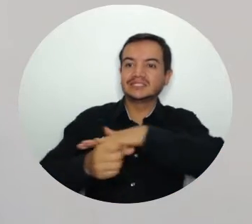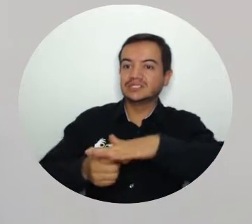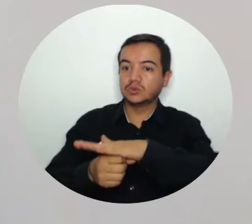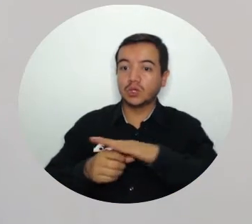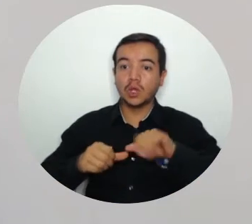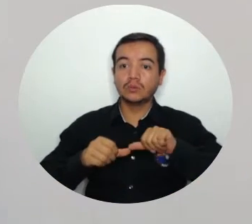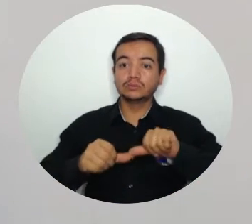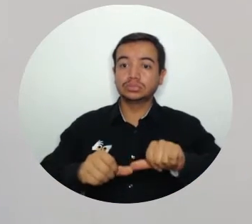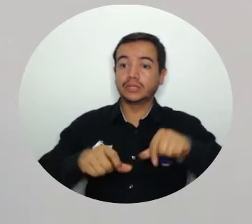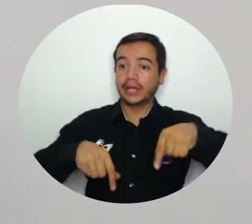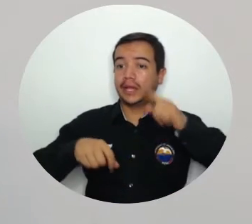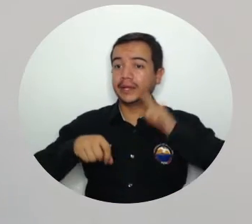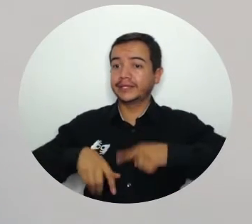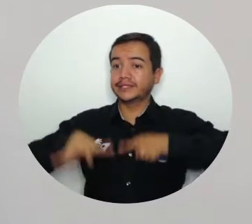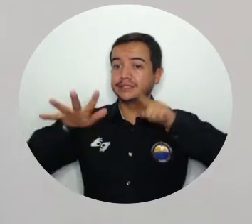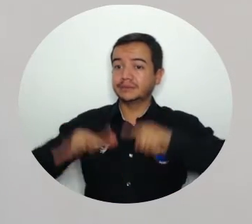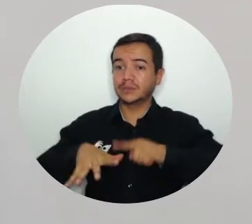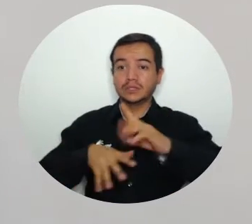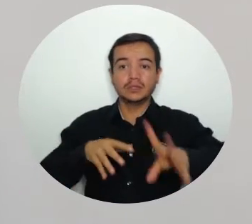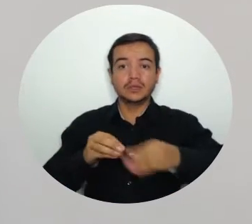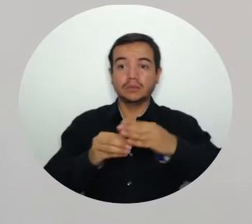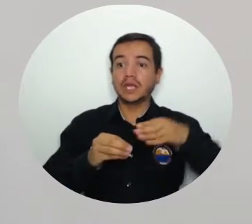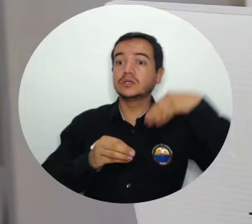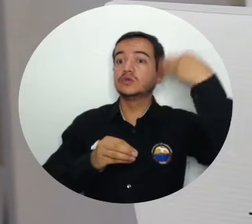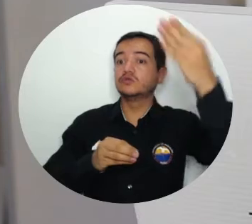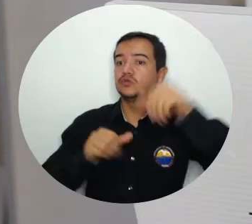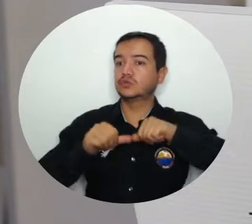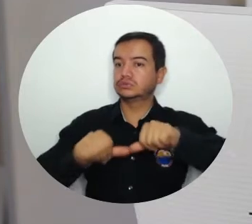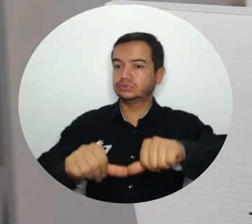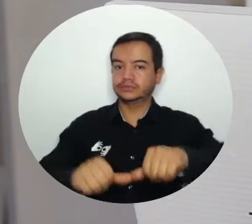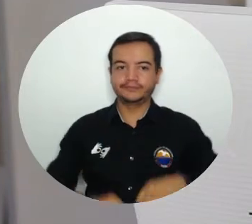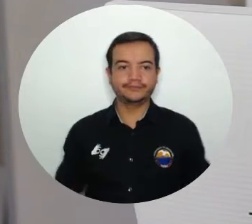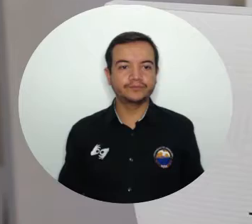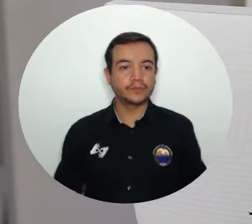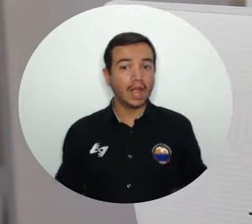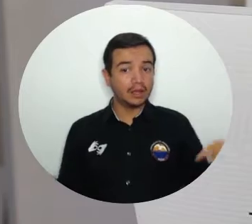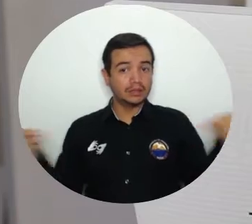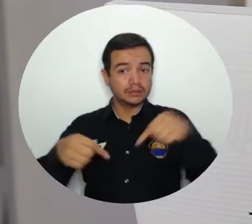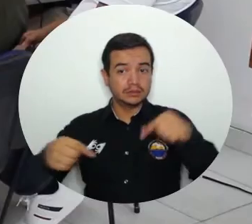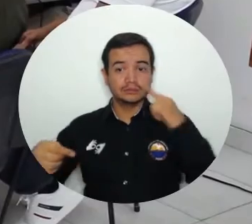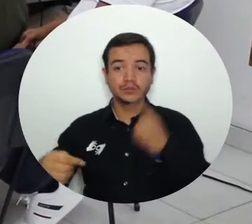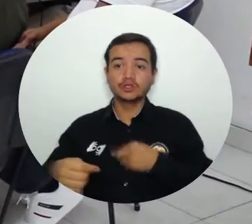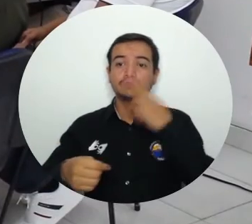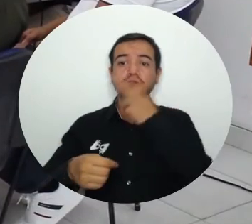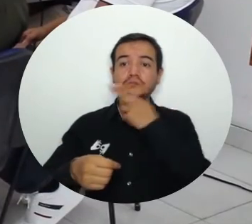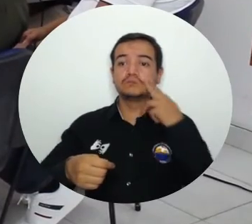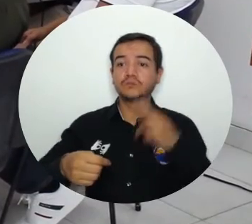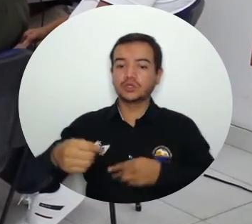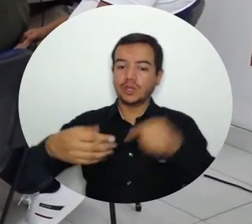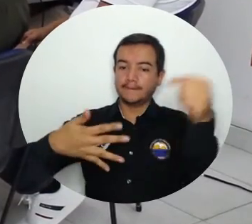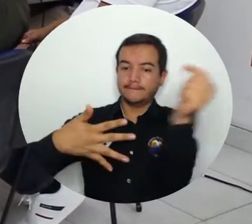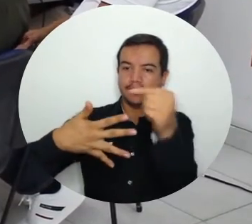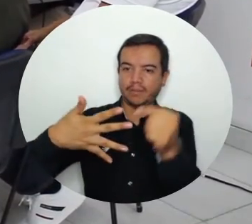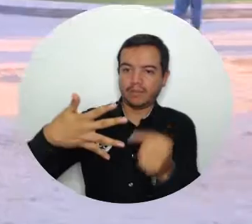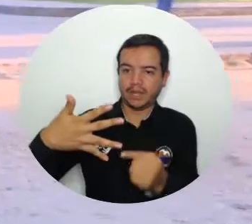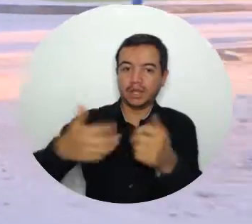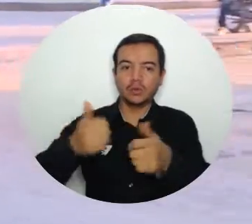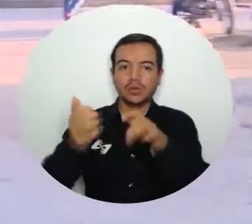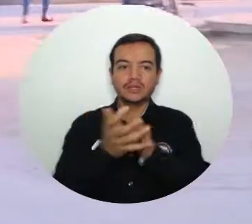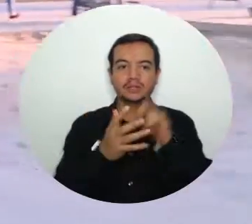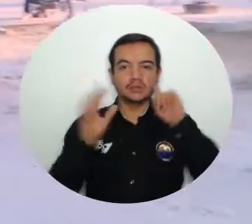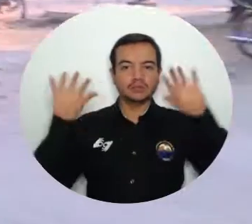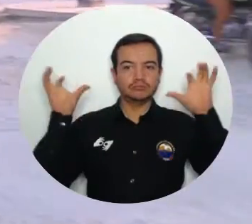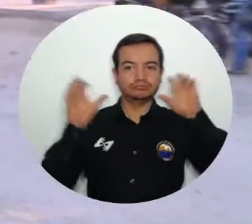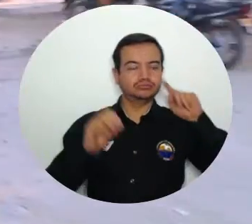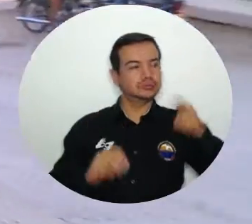durante el periodo académico y a futuro. Dentro de los compromisos establecidos en el diálogo conjunto, se contemplaron los